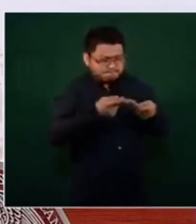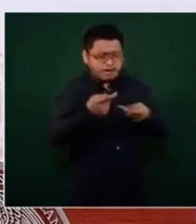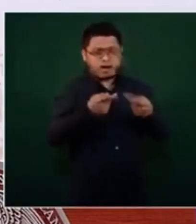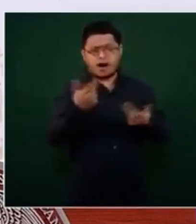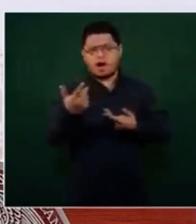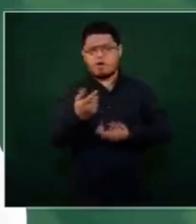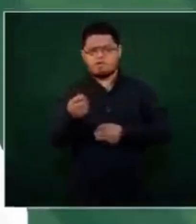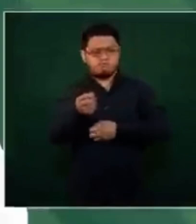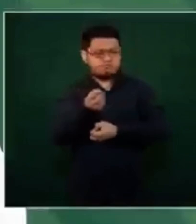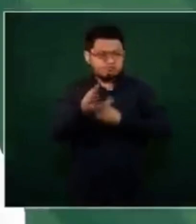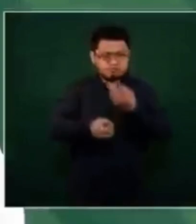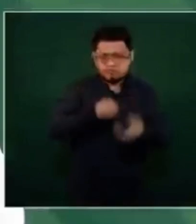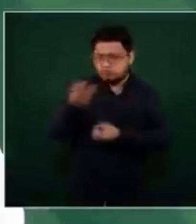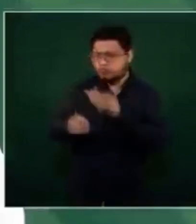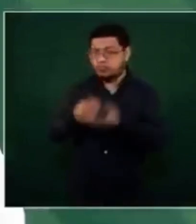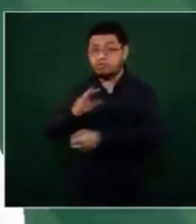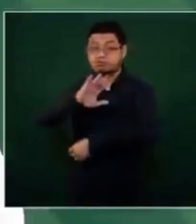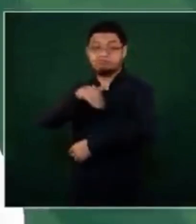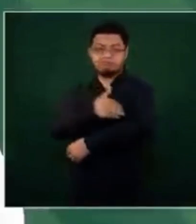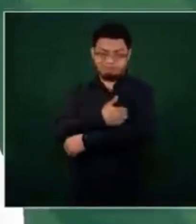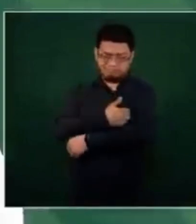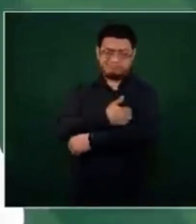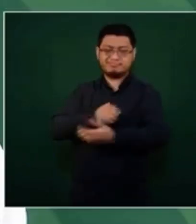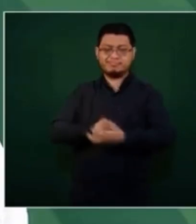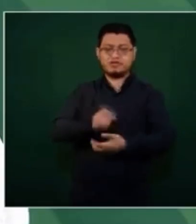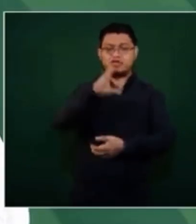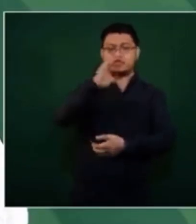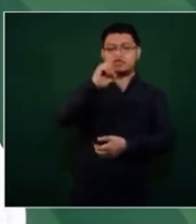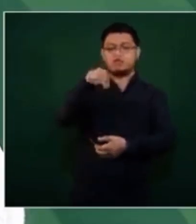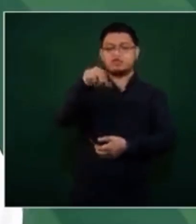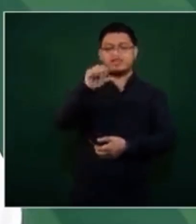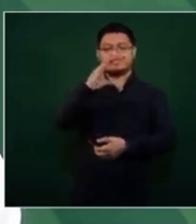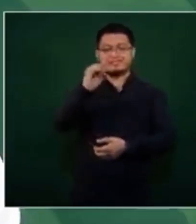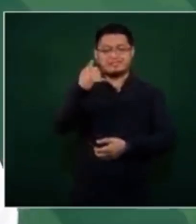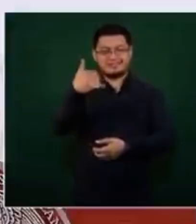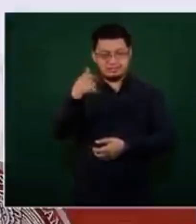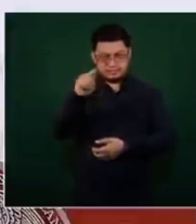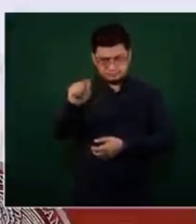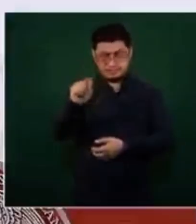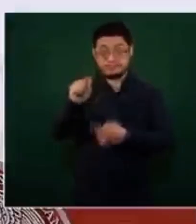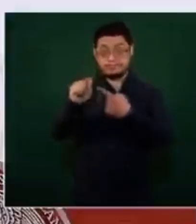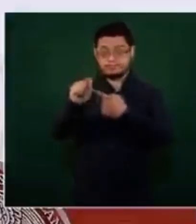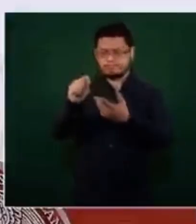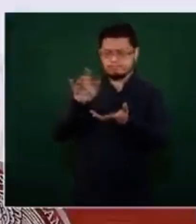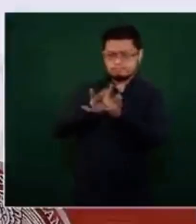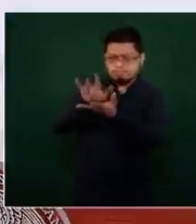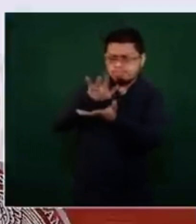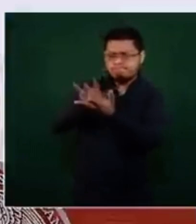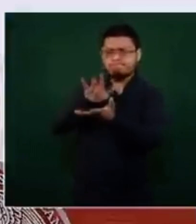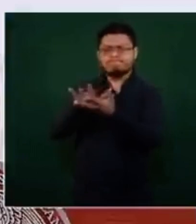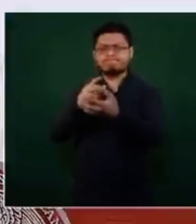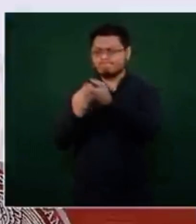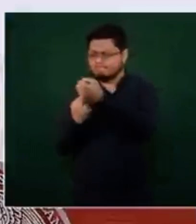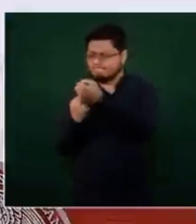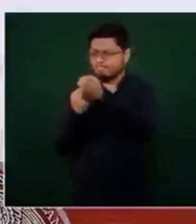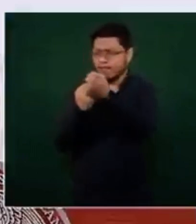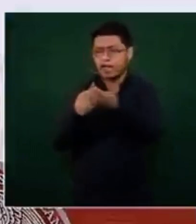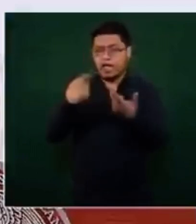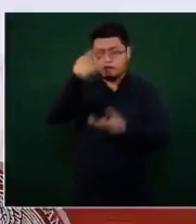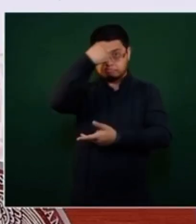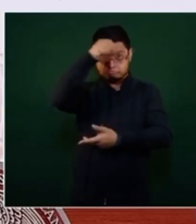fármacos en México. Conacyt aportando conocimiento, ciencia y también un respaldo técnico